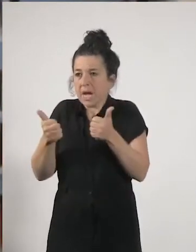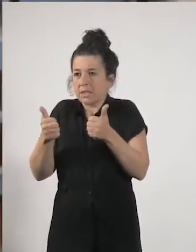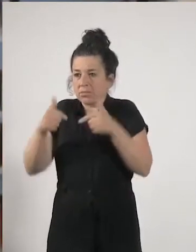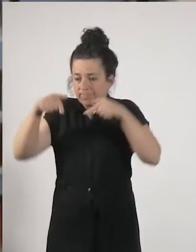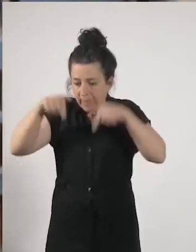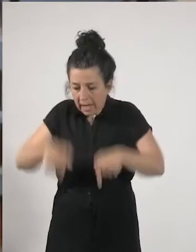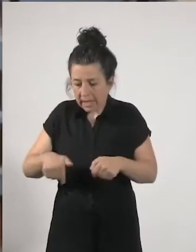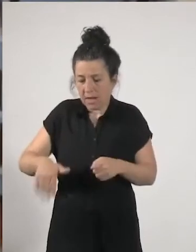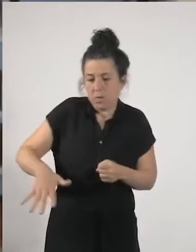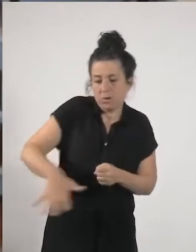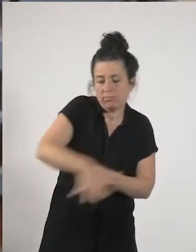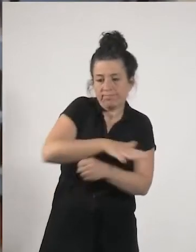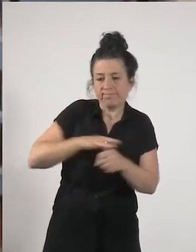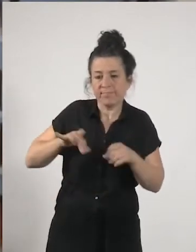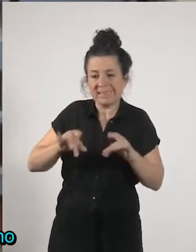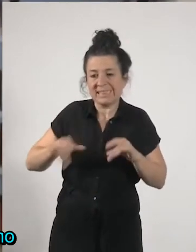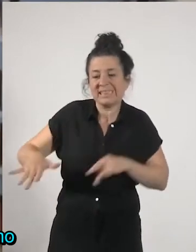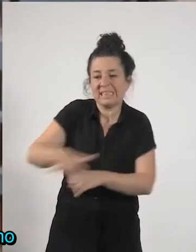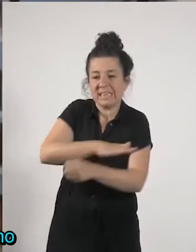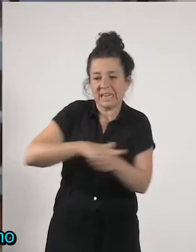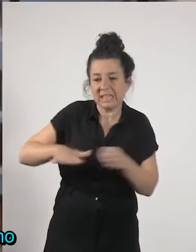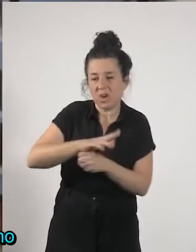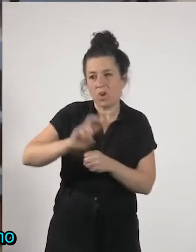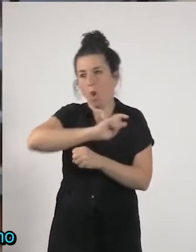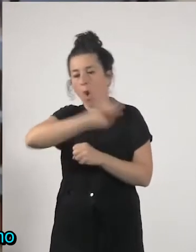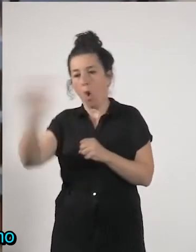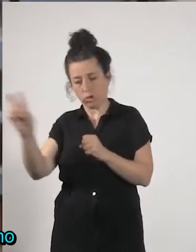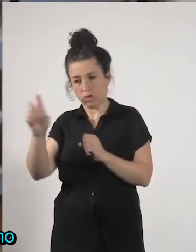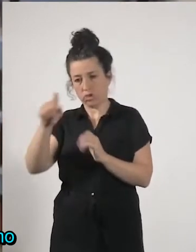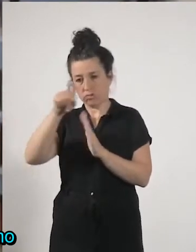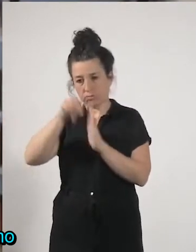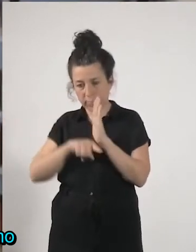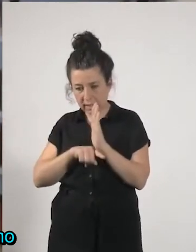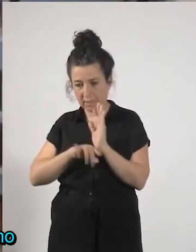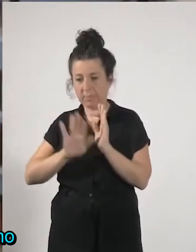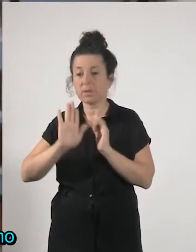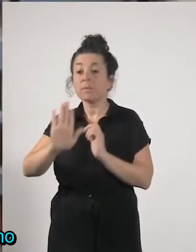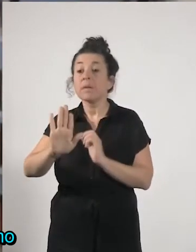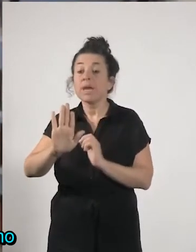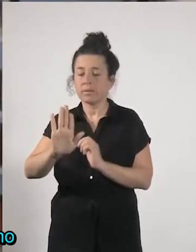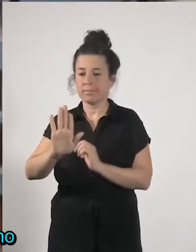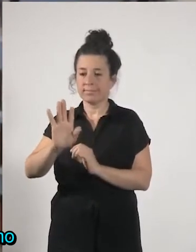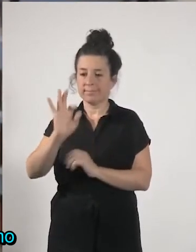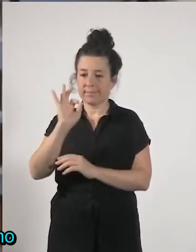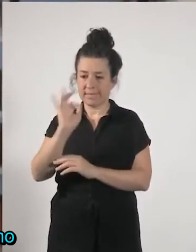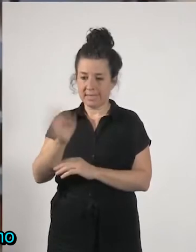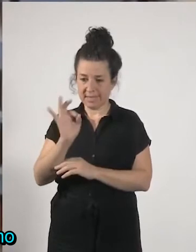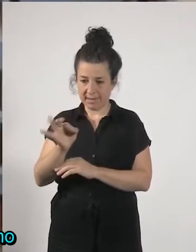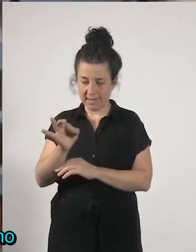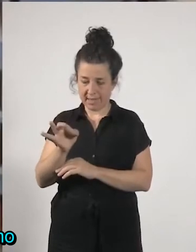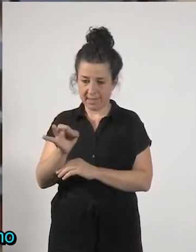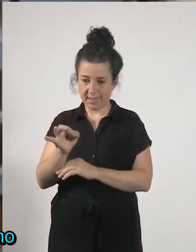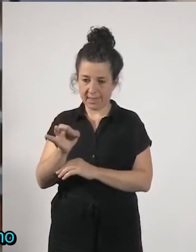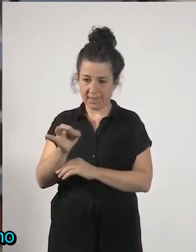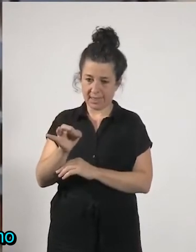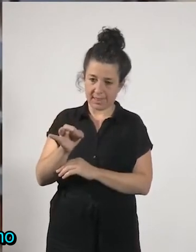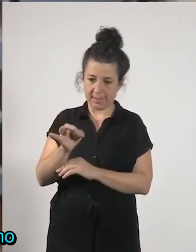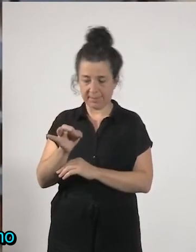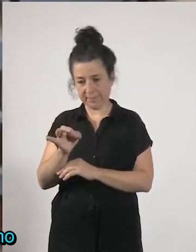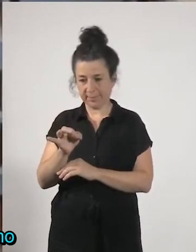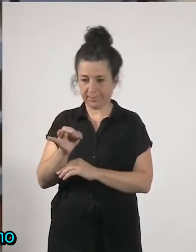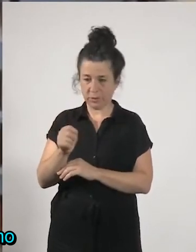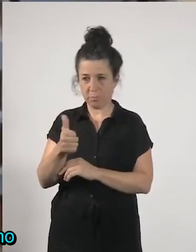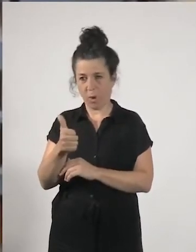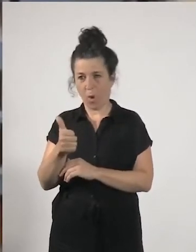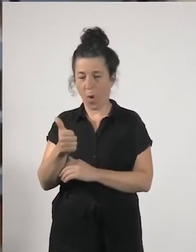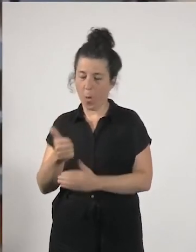eh con otros principios ahora también es verdad que eso es pedir igual pedaz pedaz